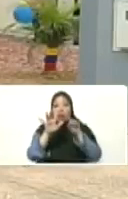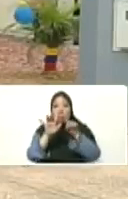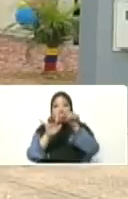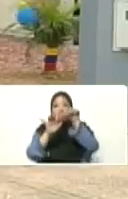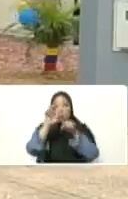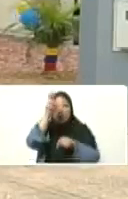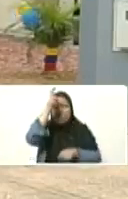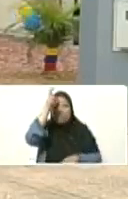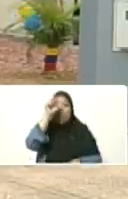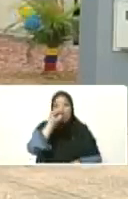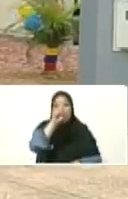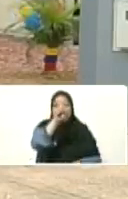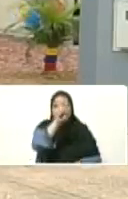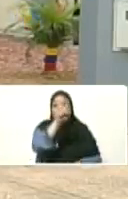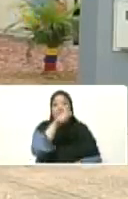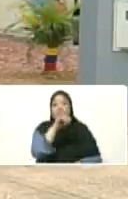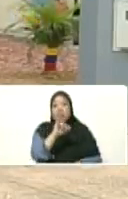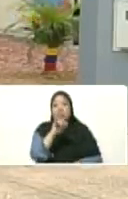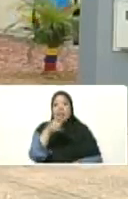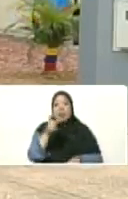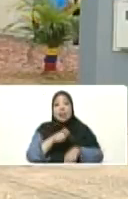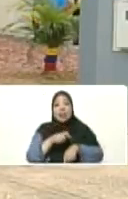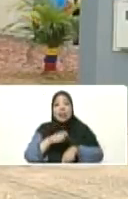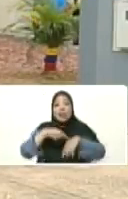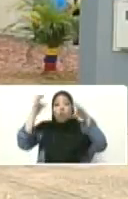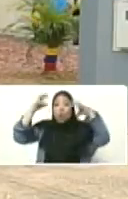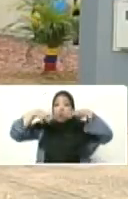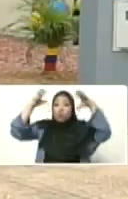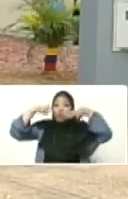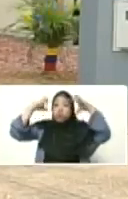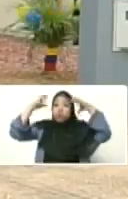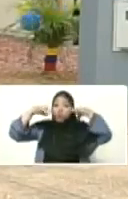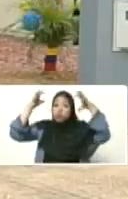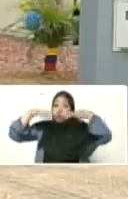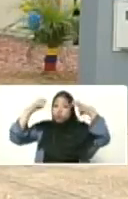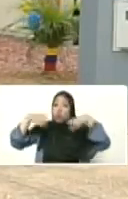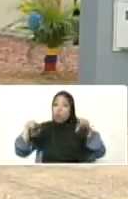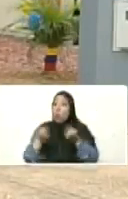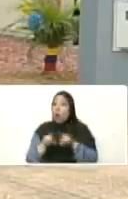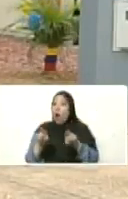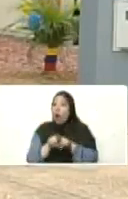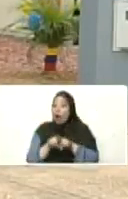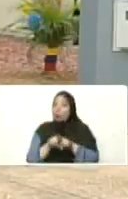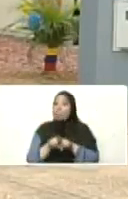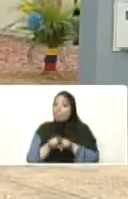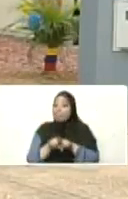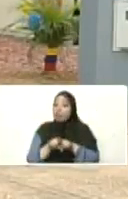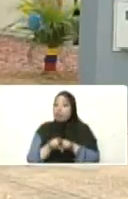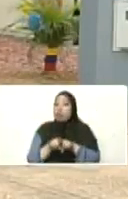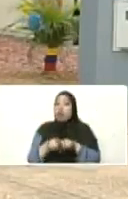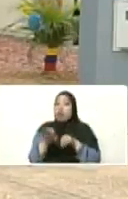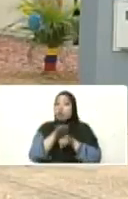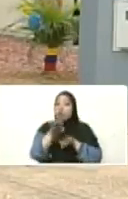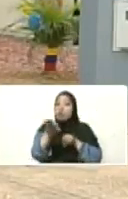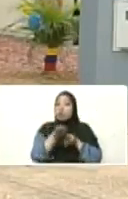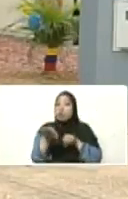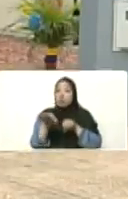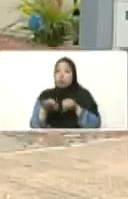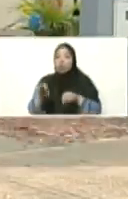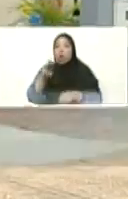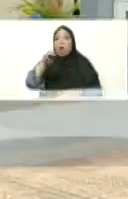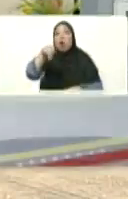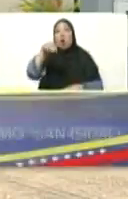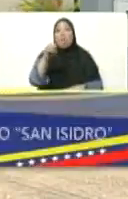esa camisa, presidente, lo que es que aquí también hay tiempo de lluvia, aquí estamos en la costa oriental, municipio Monseñor